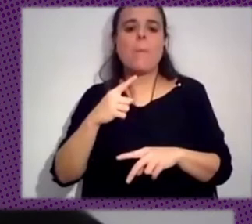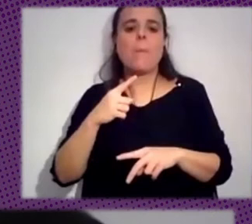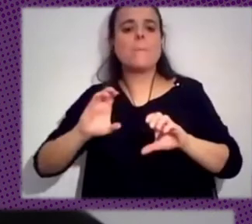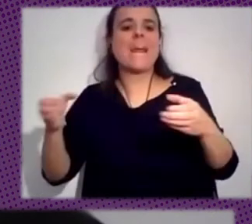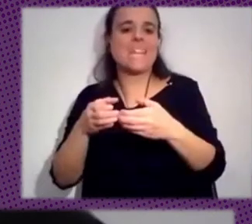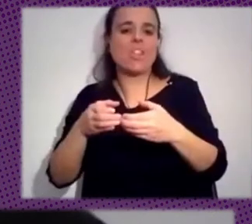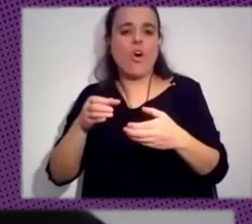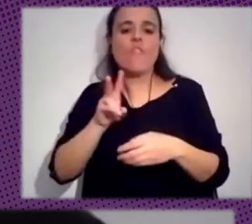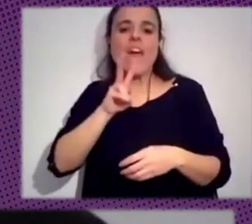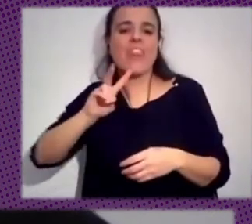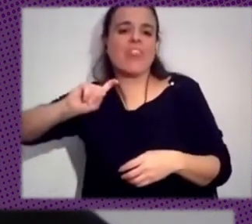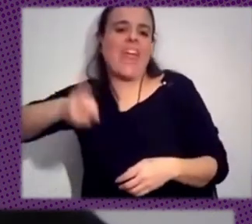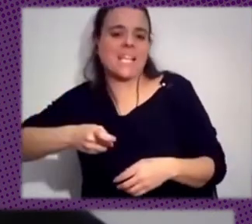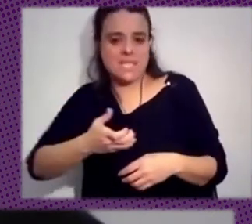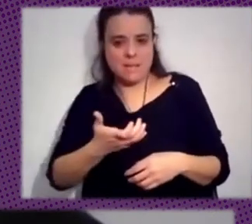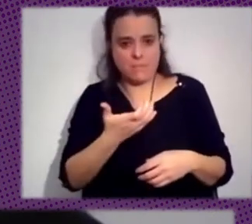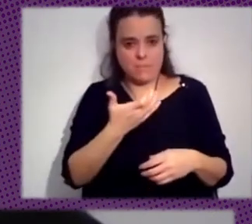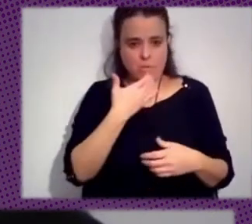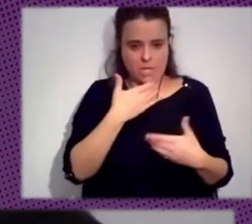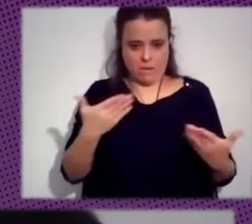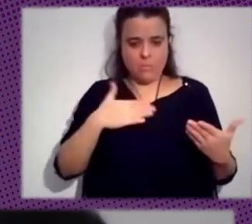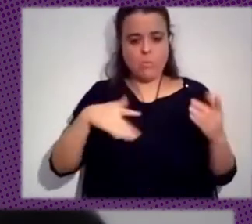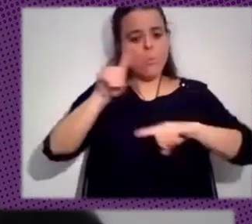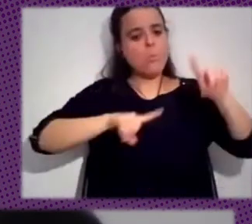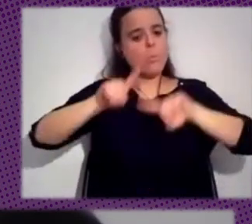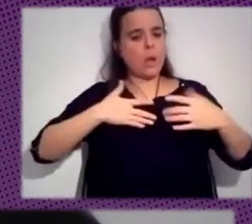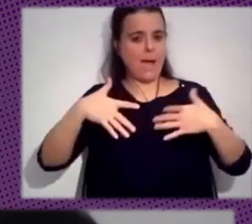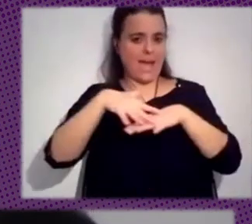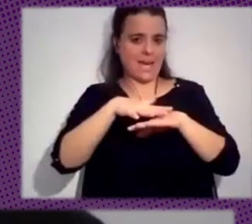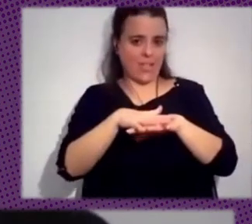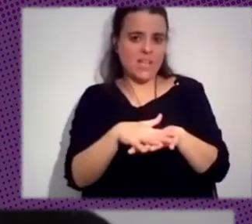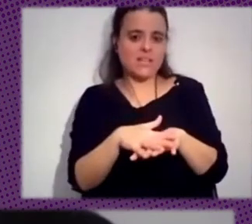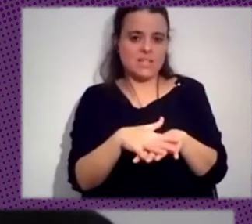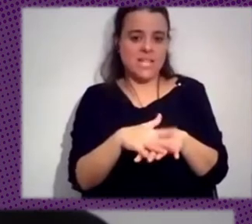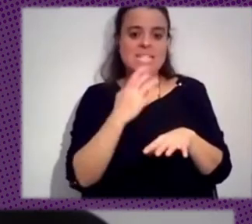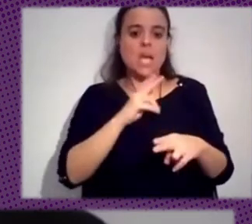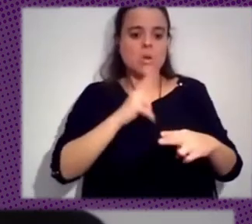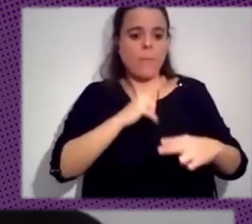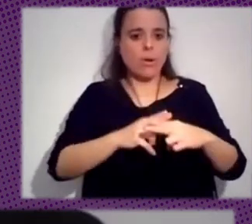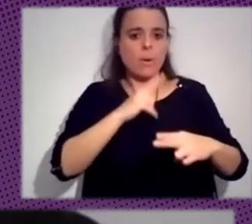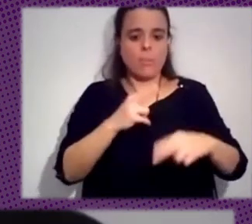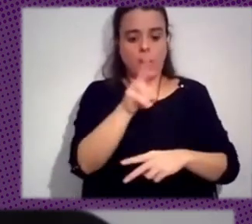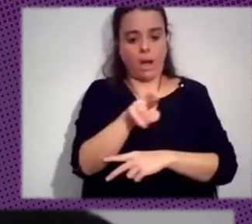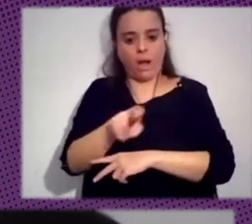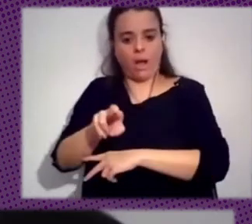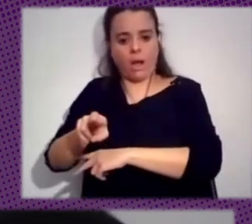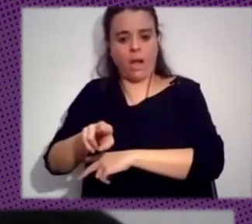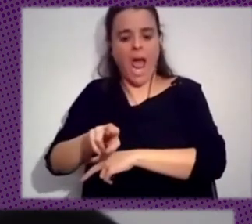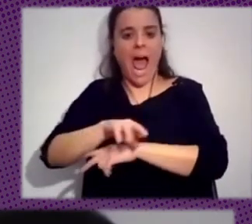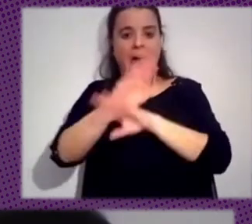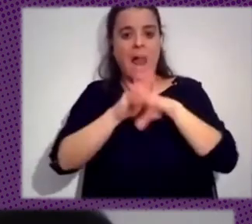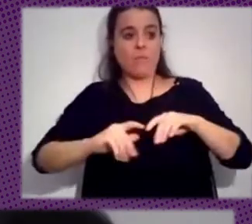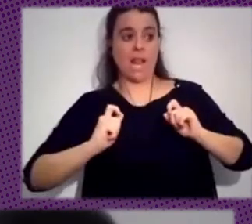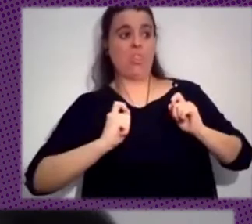principales problemas en el ecosistema de las redes en nuestro contexto. Y creemos que nombrarlo ayuda a movilizar mucho más, a saber